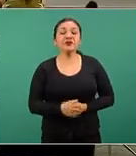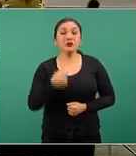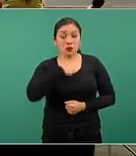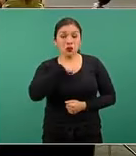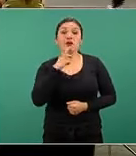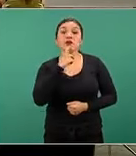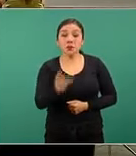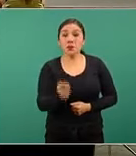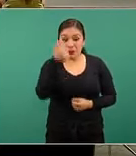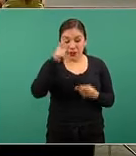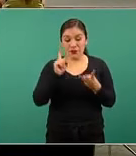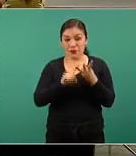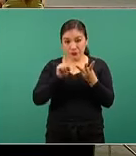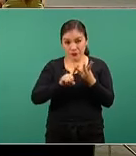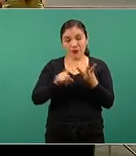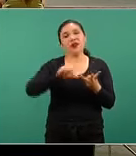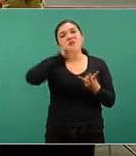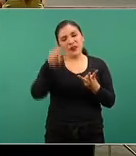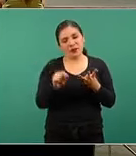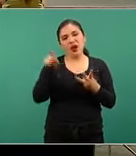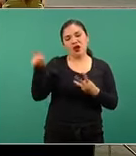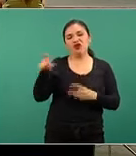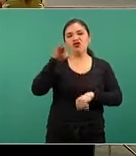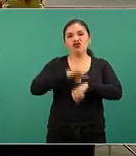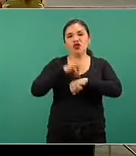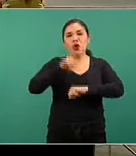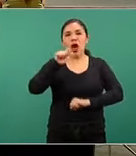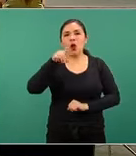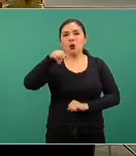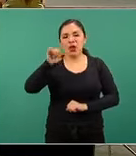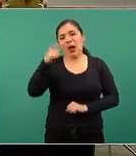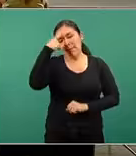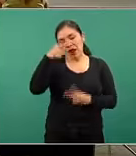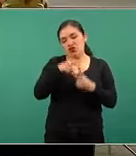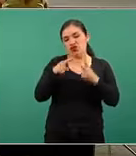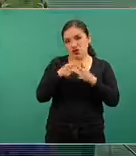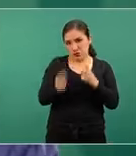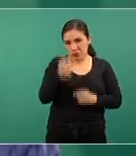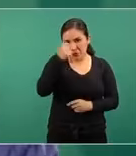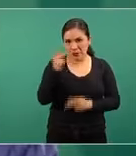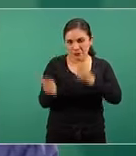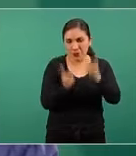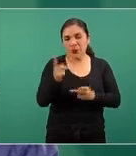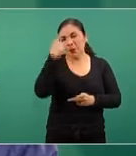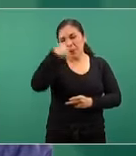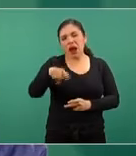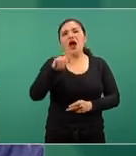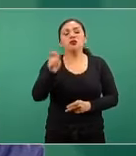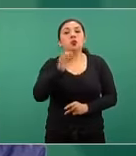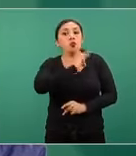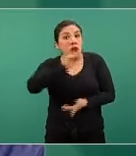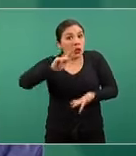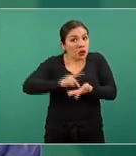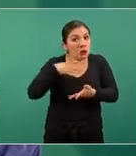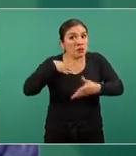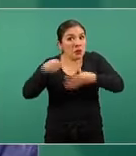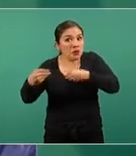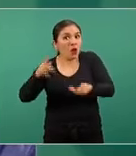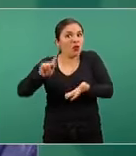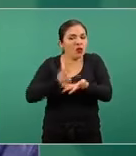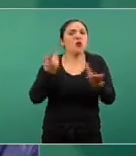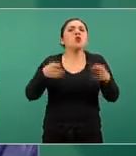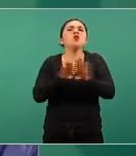última pregunta y le pido a la doctora Lomía que hable sobre los otros dos elementos, la posible reinfección y cómo se comporta